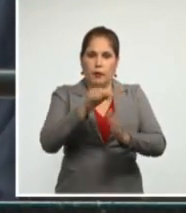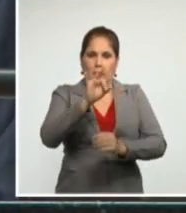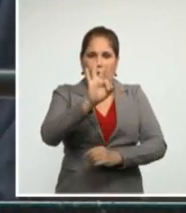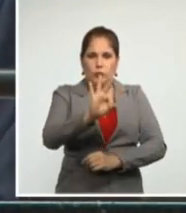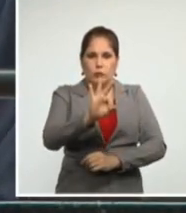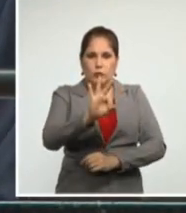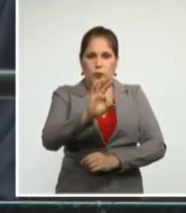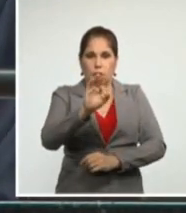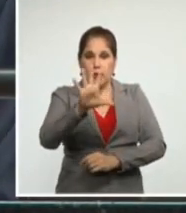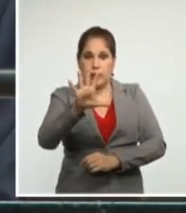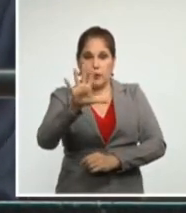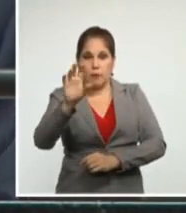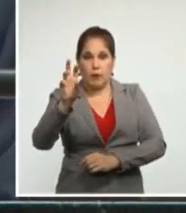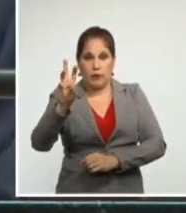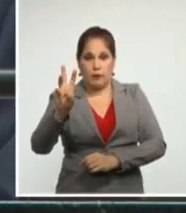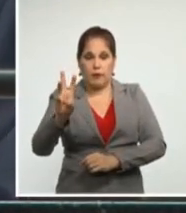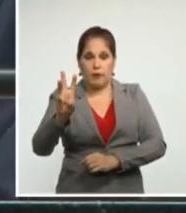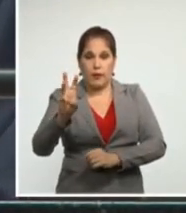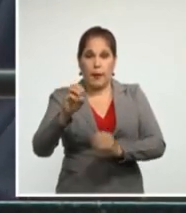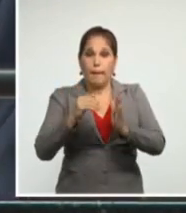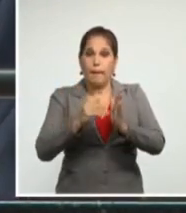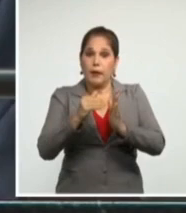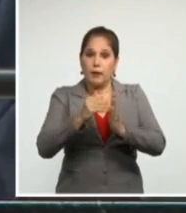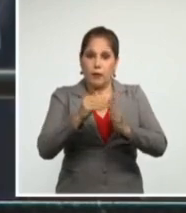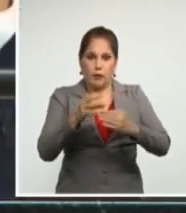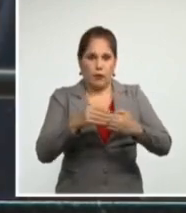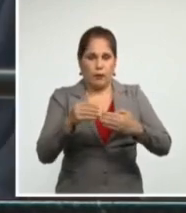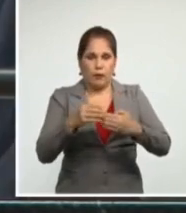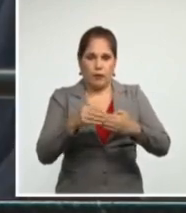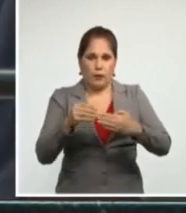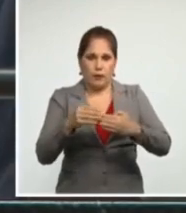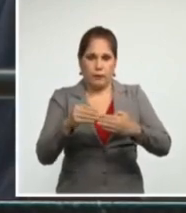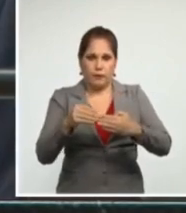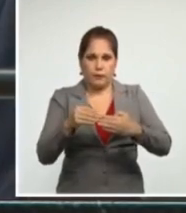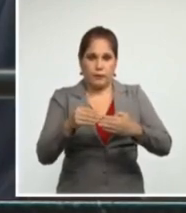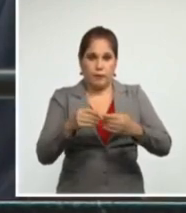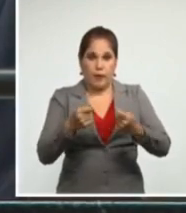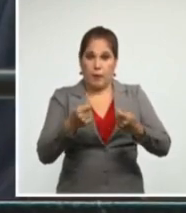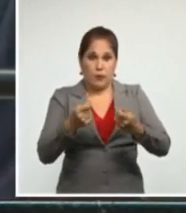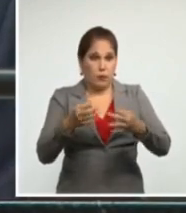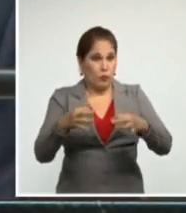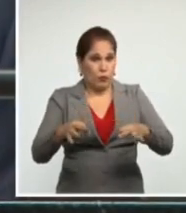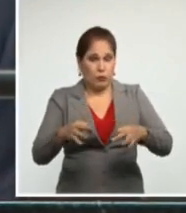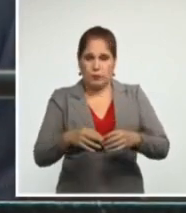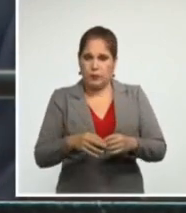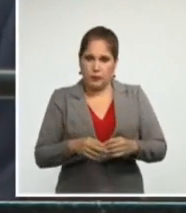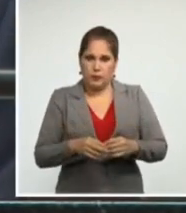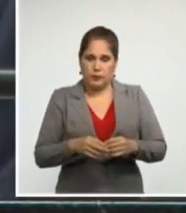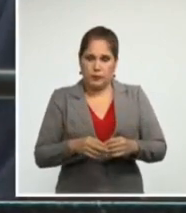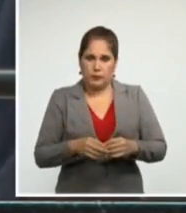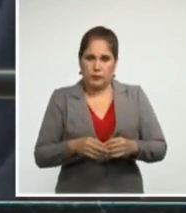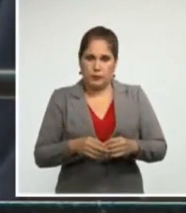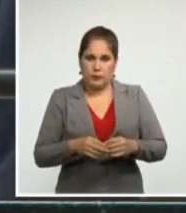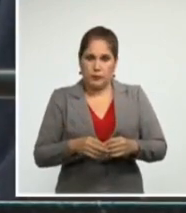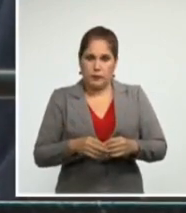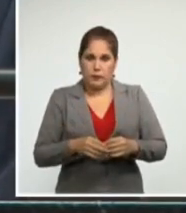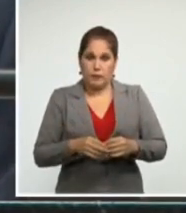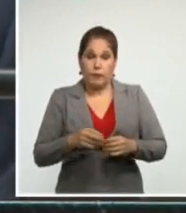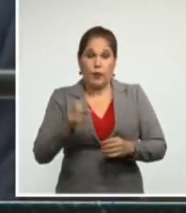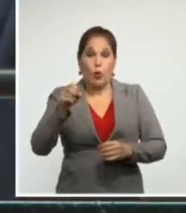853 millones de dólares a precios corrientes y al valor del oro